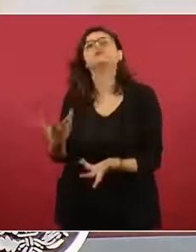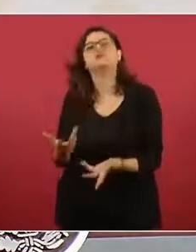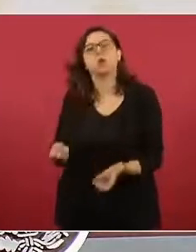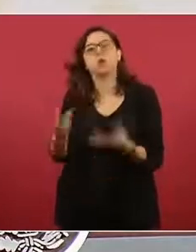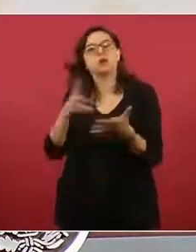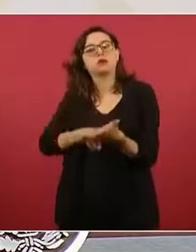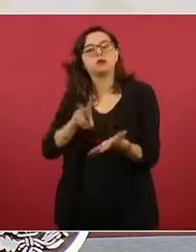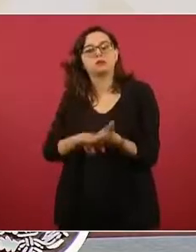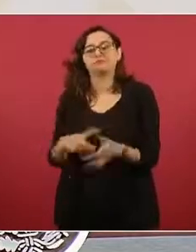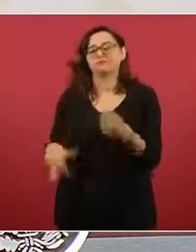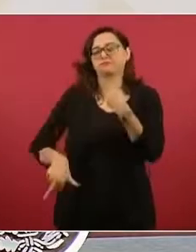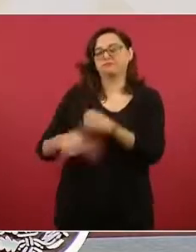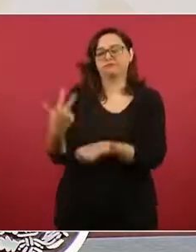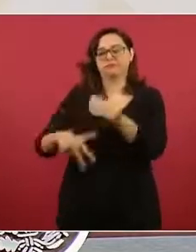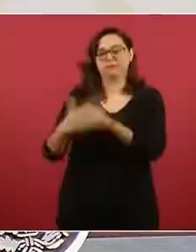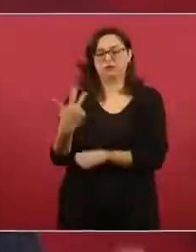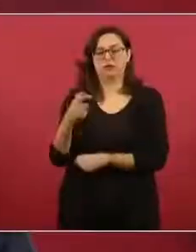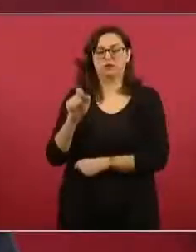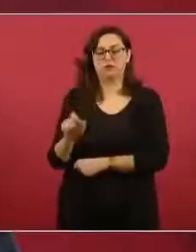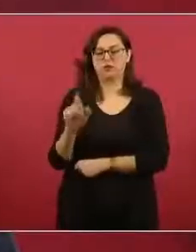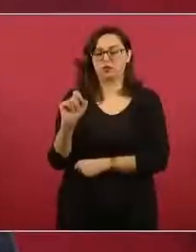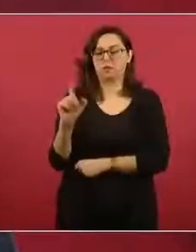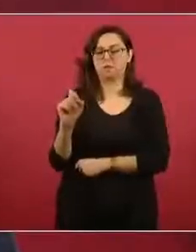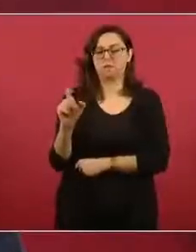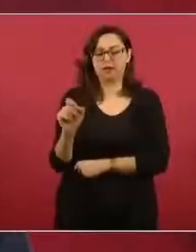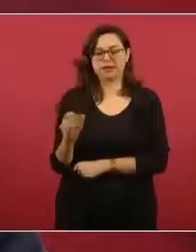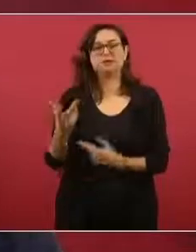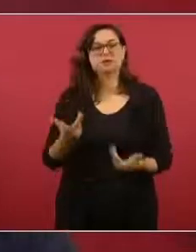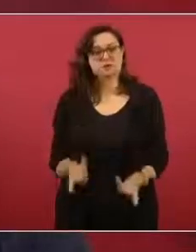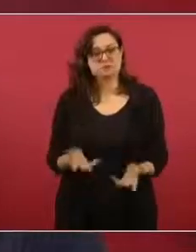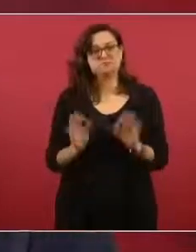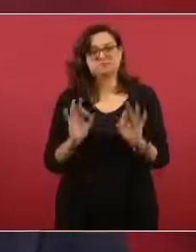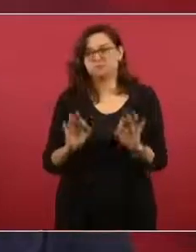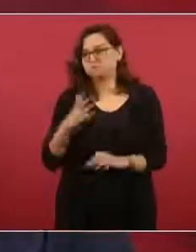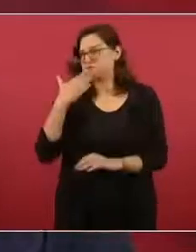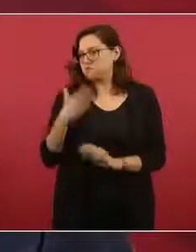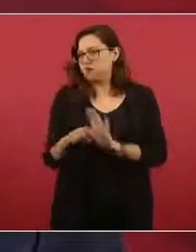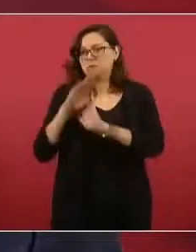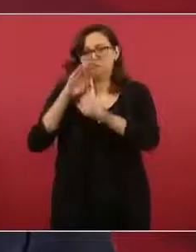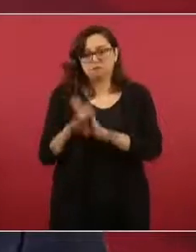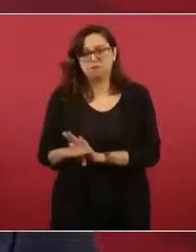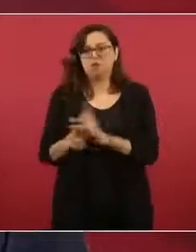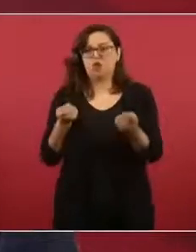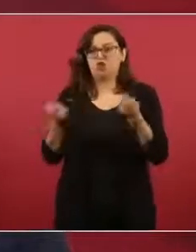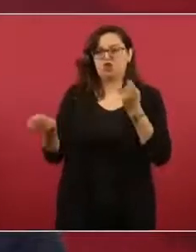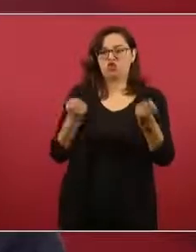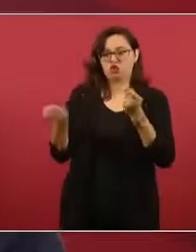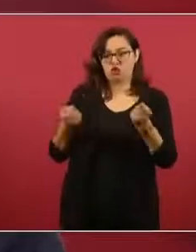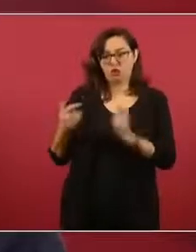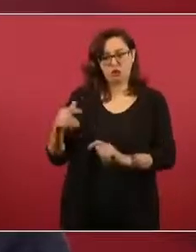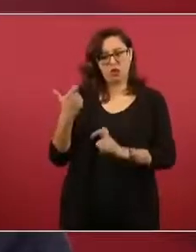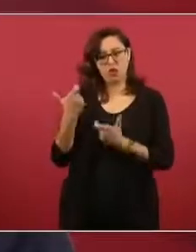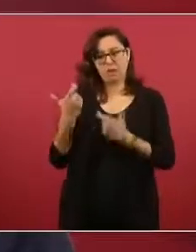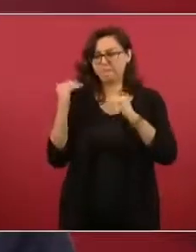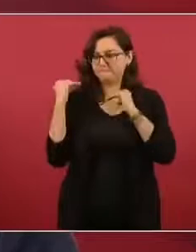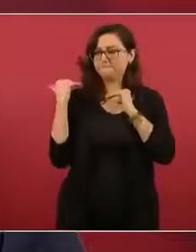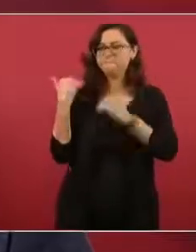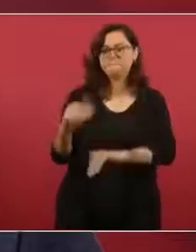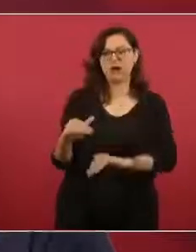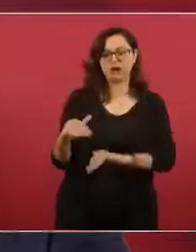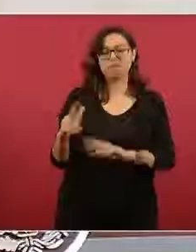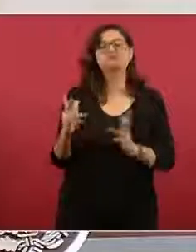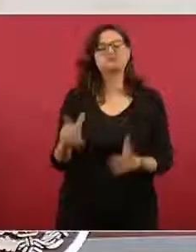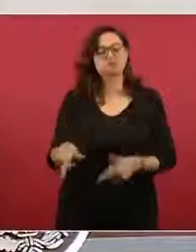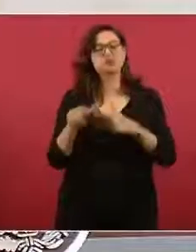145 regiones. En ambos casos sigue funcionando esta política de precios máximos que ha